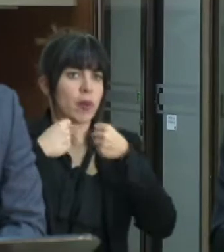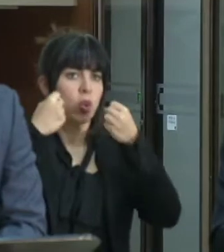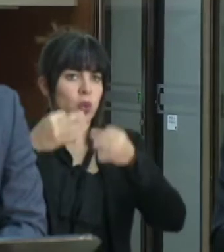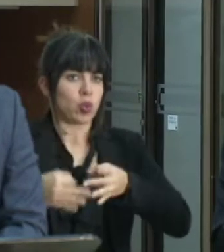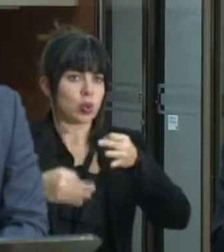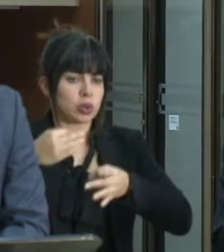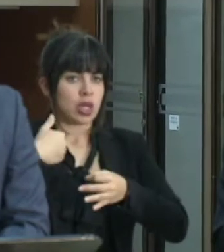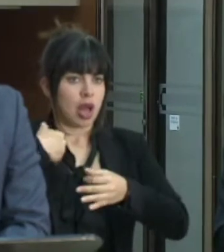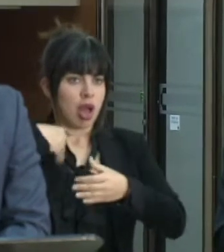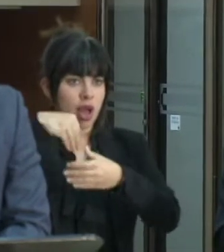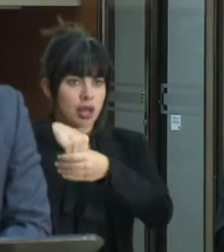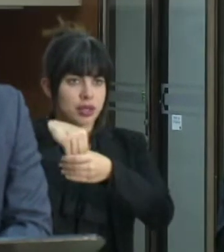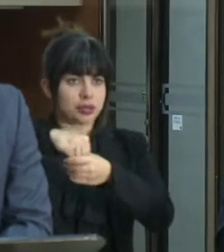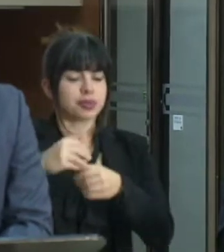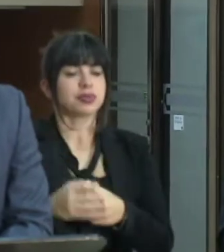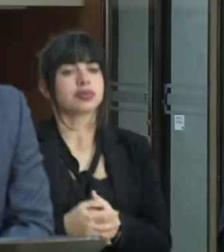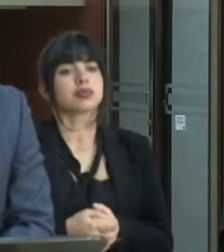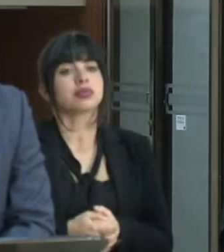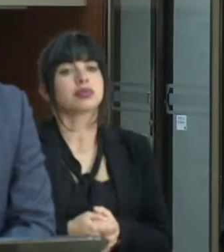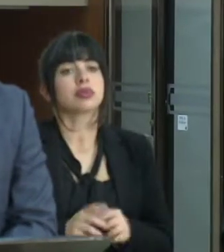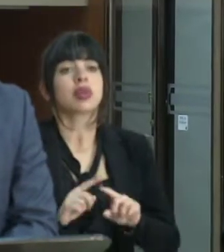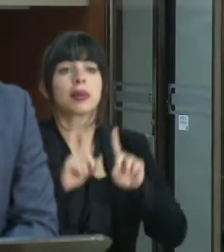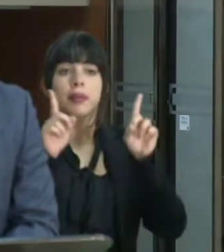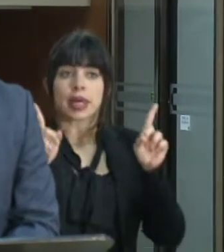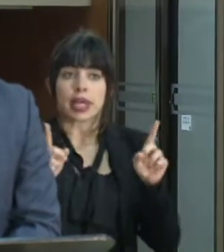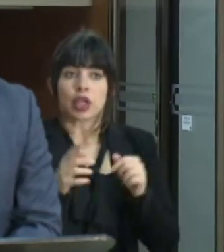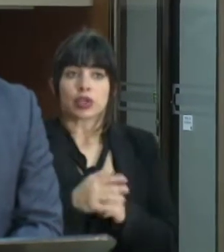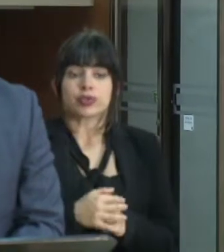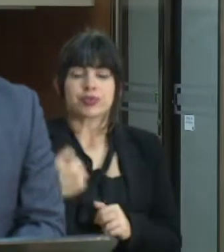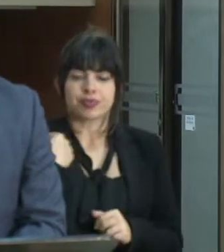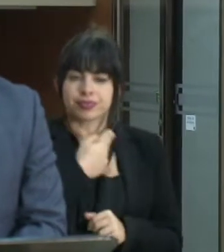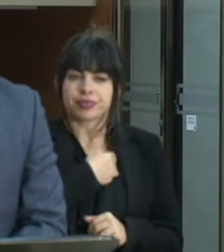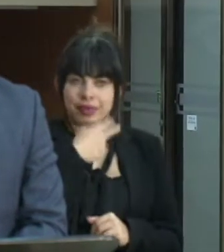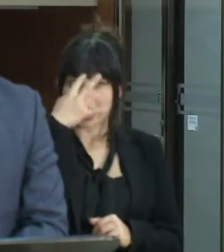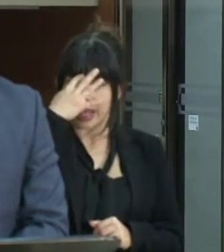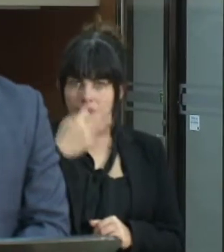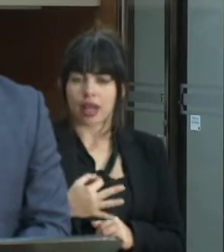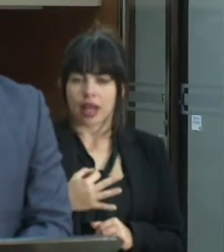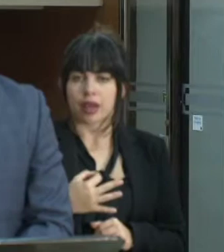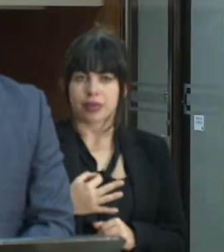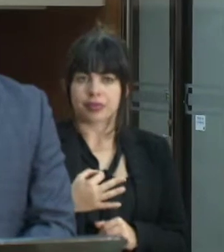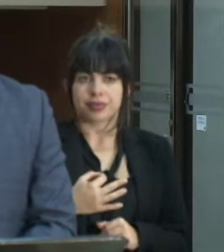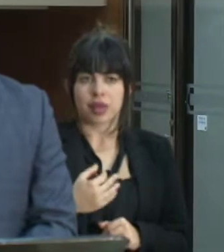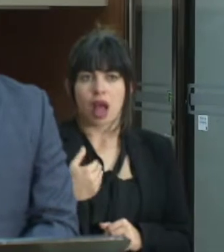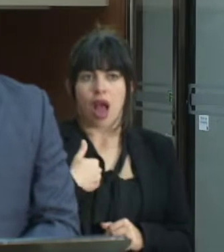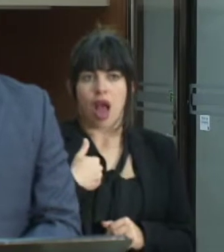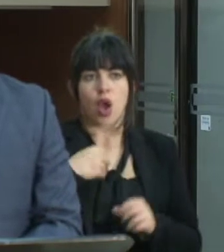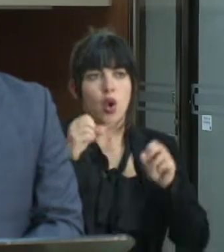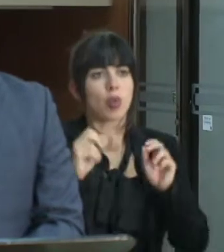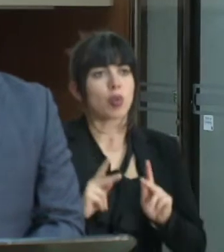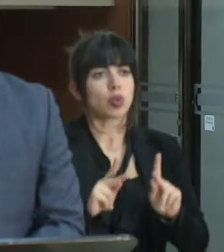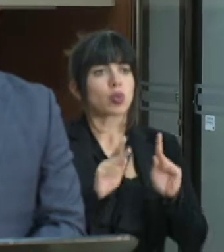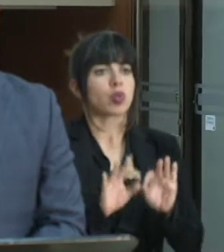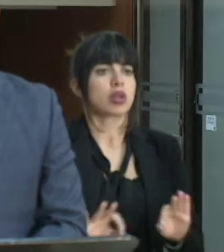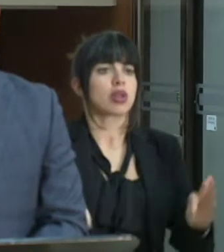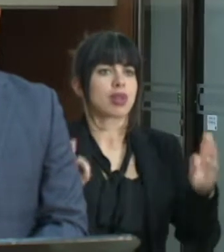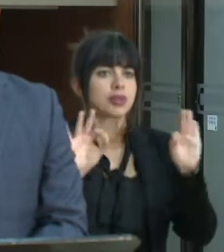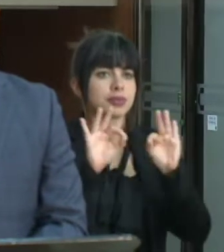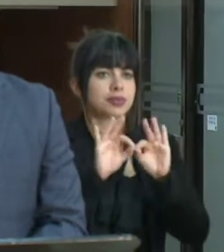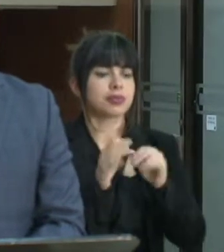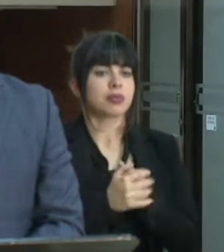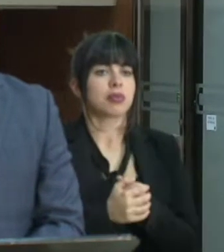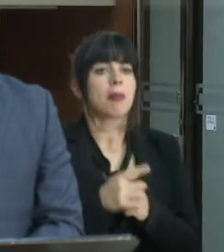Judicial. No obstante, creemos que existe una oportunidad importante